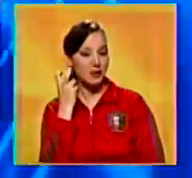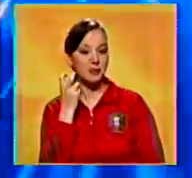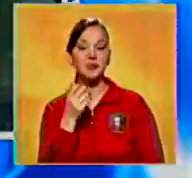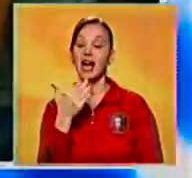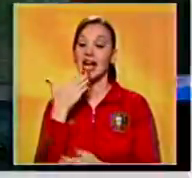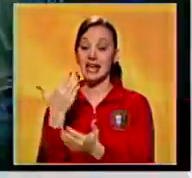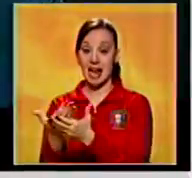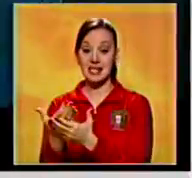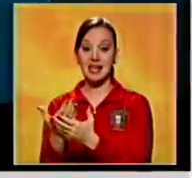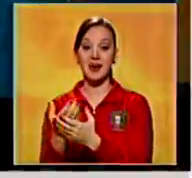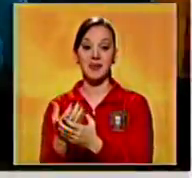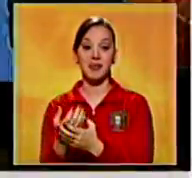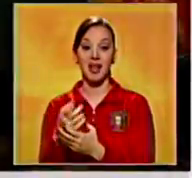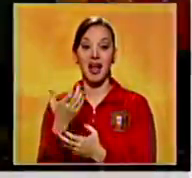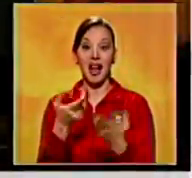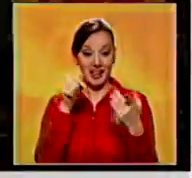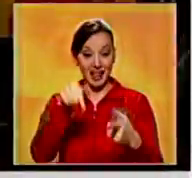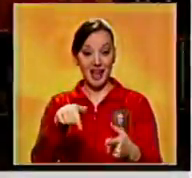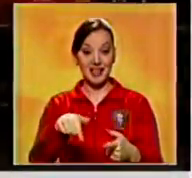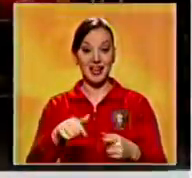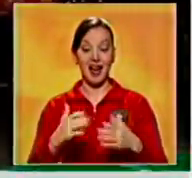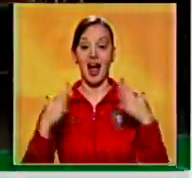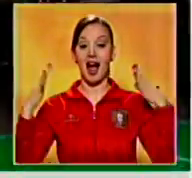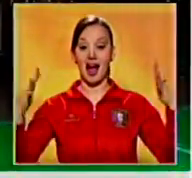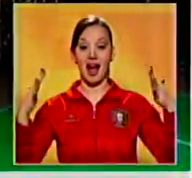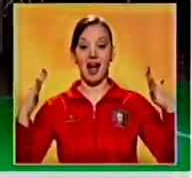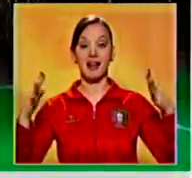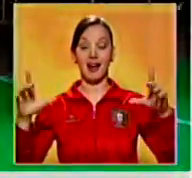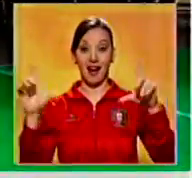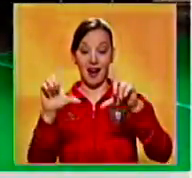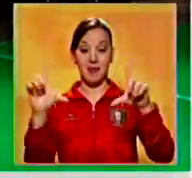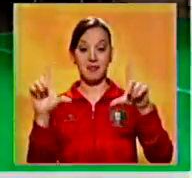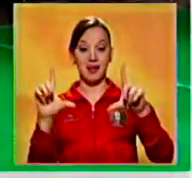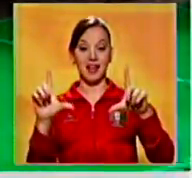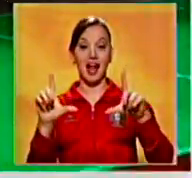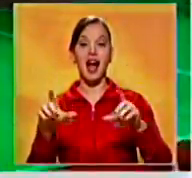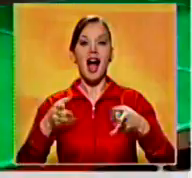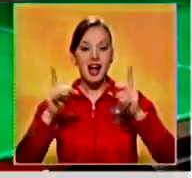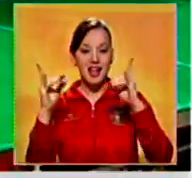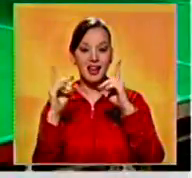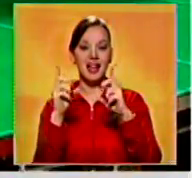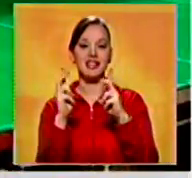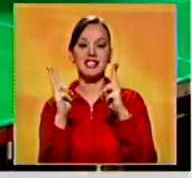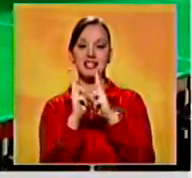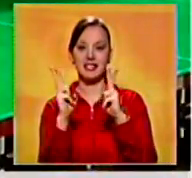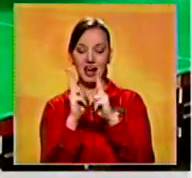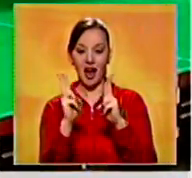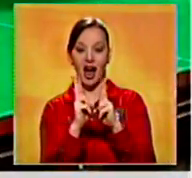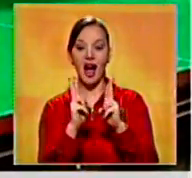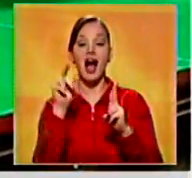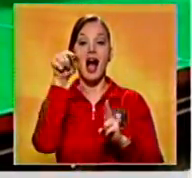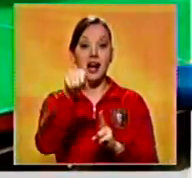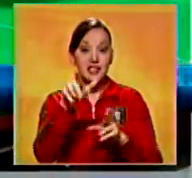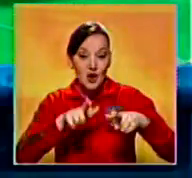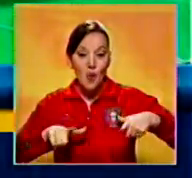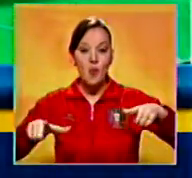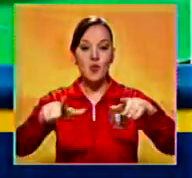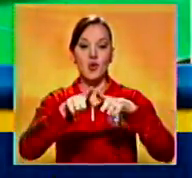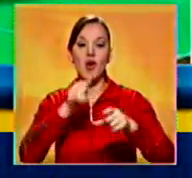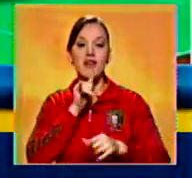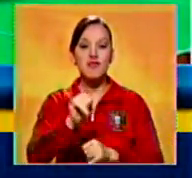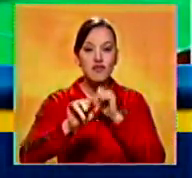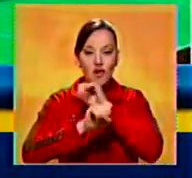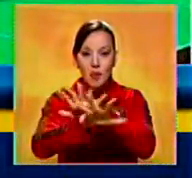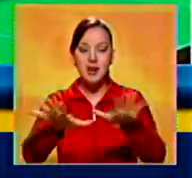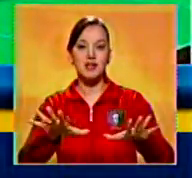José Manuel, mira te doy el pase desde aquí de esta gran pantalla que está ubicada en el Centro San Ignacio, donde va a ser uno de los lugares que se van a transmitir